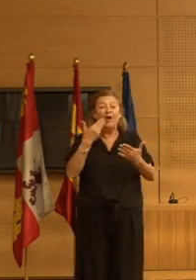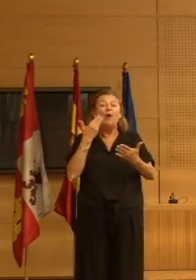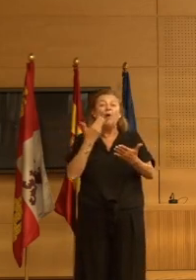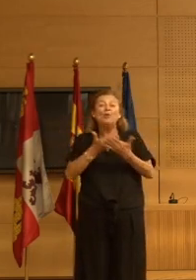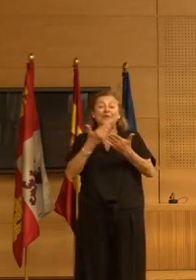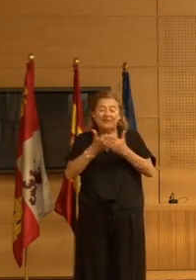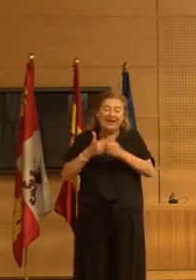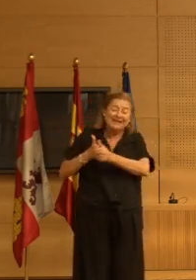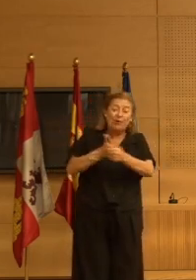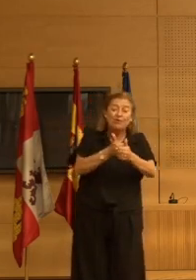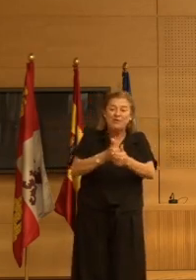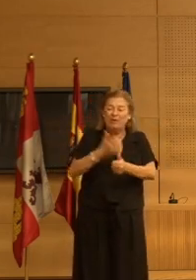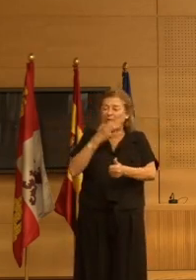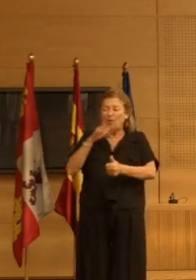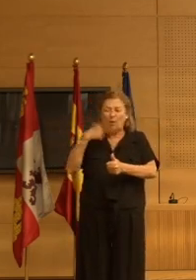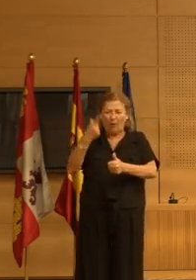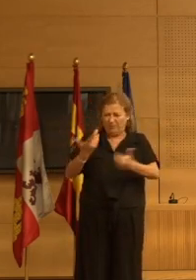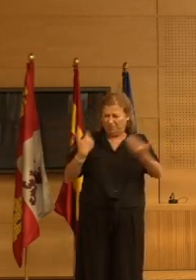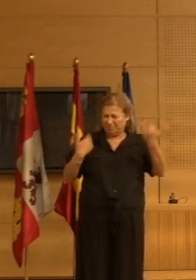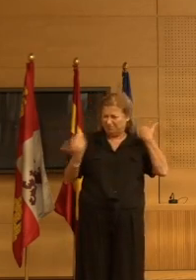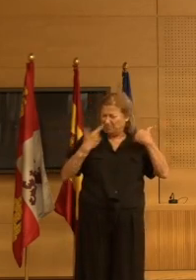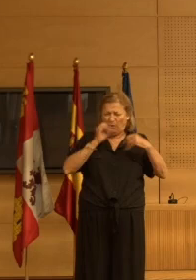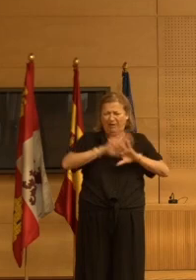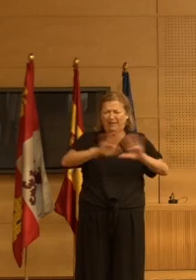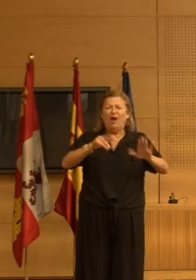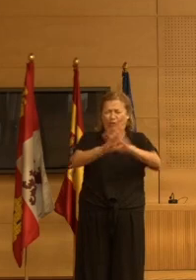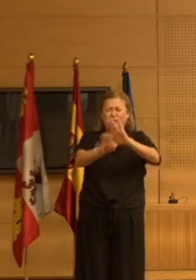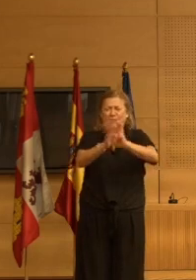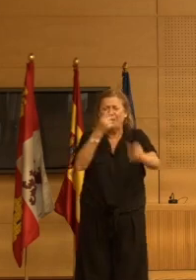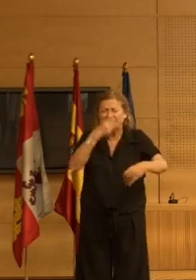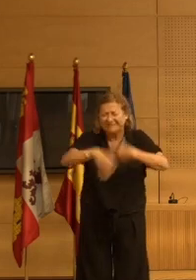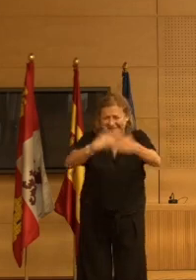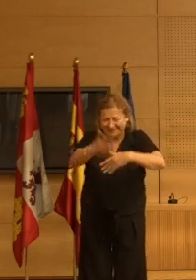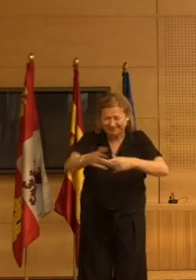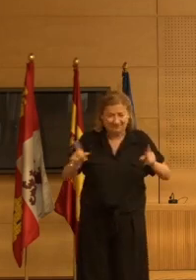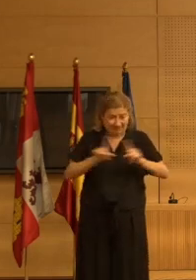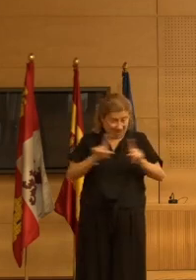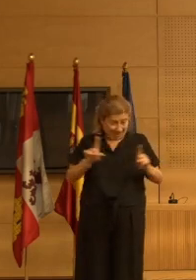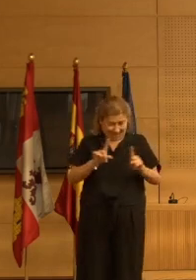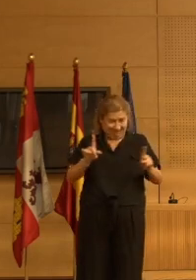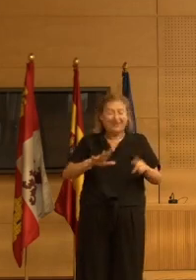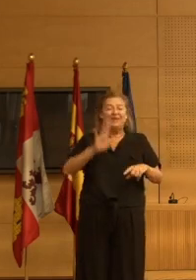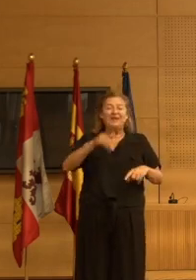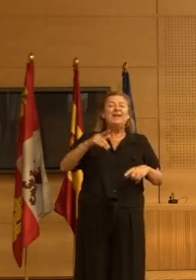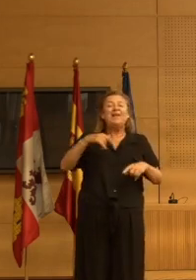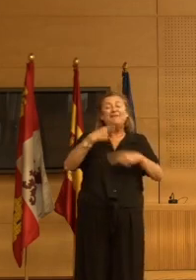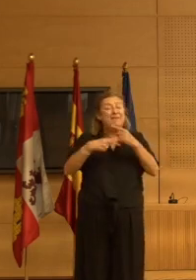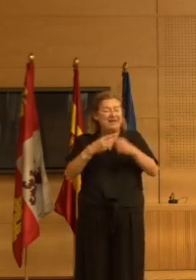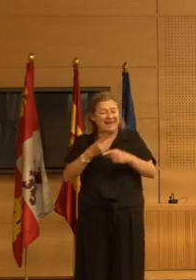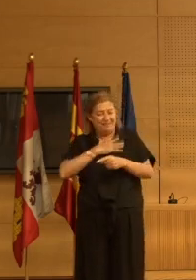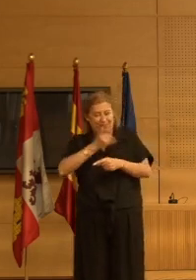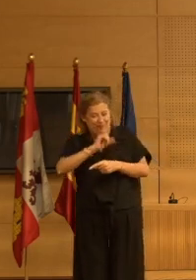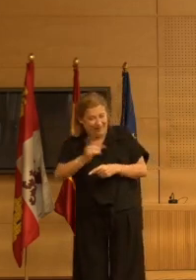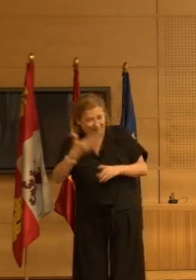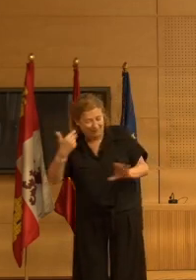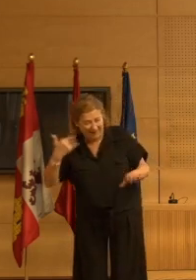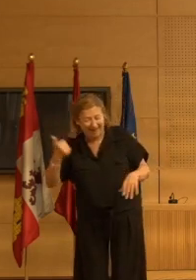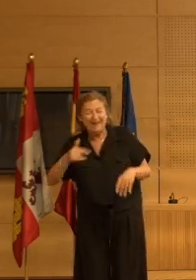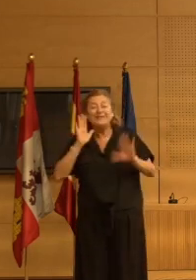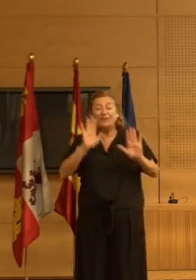para seguir prescribiendo el fármaco el fármaco de por vida es realmente todo un reto es todo un reto